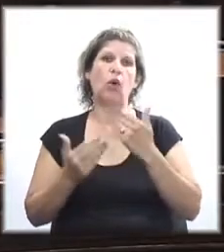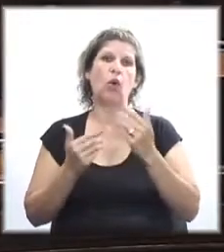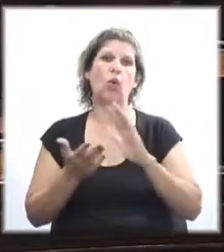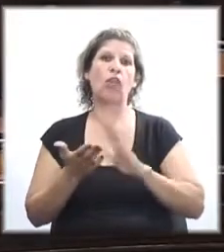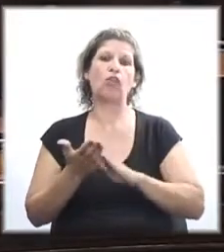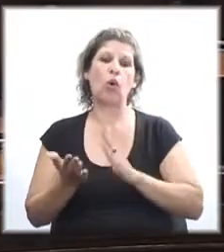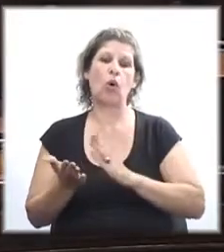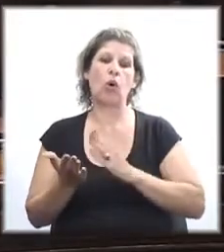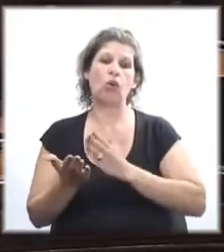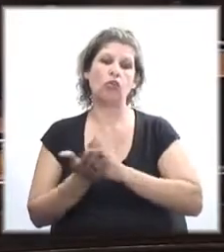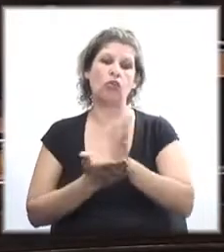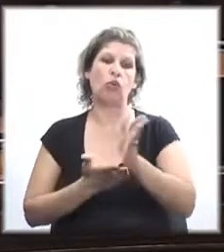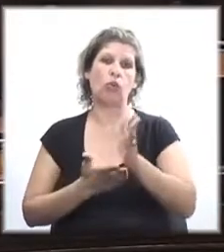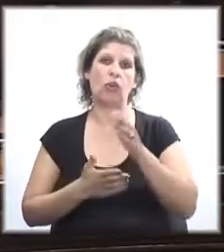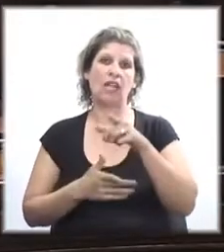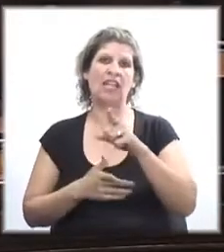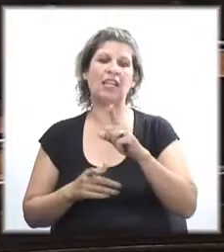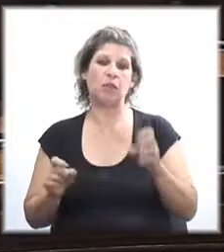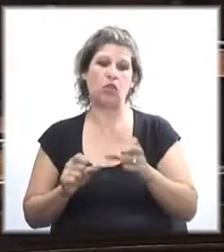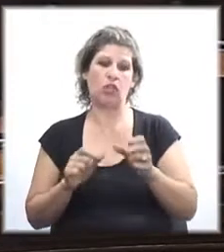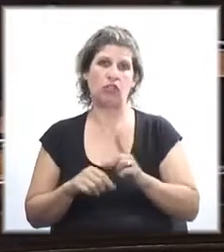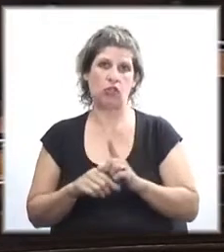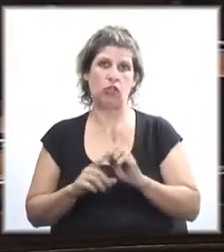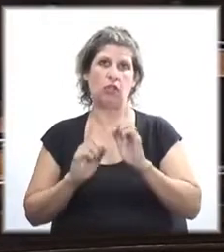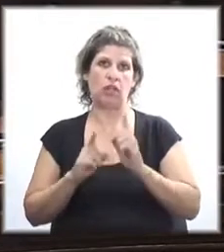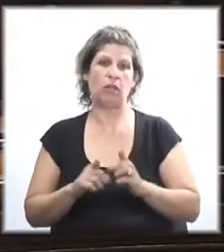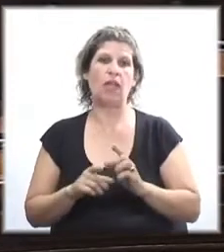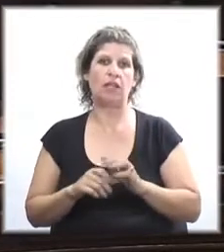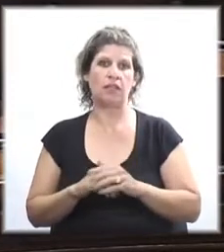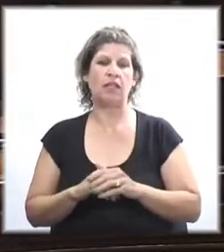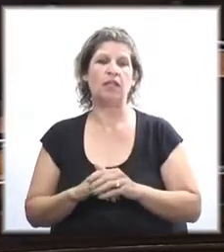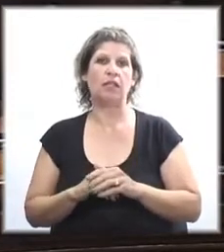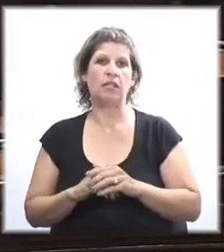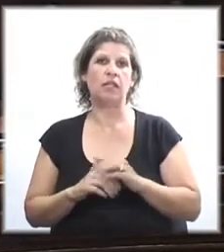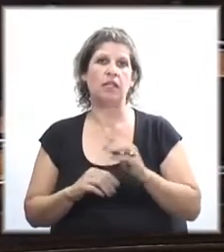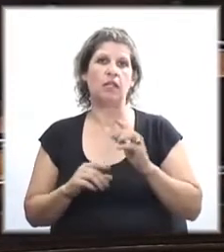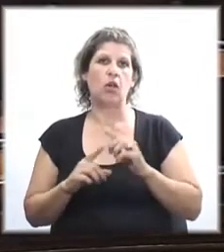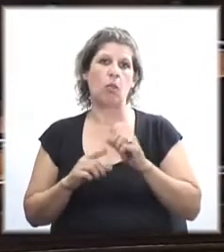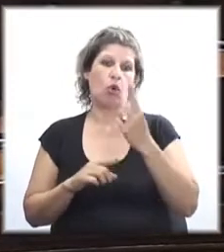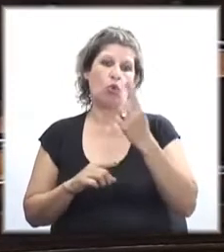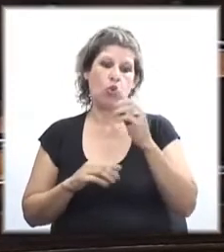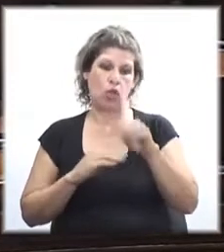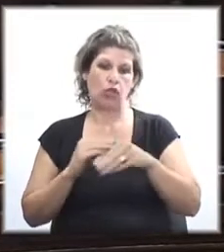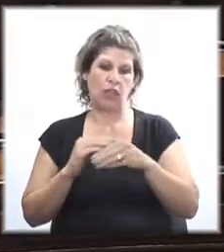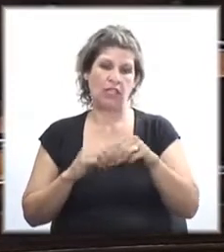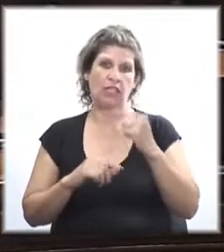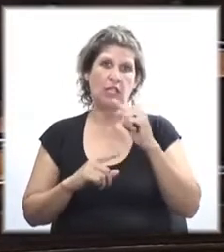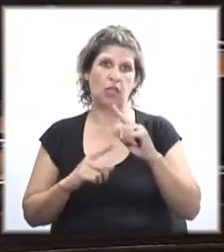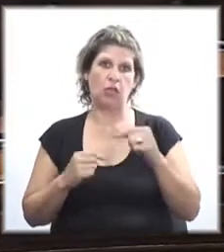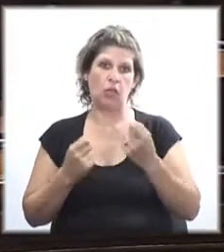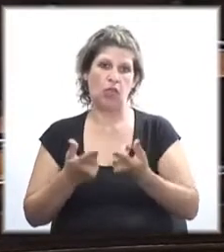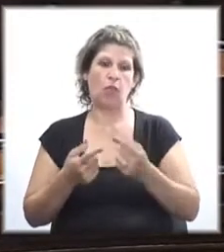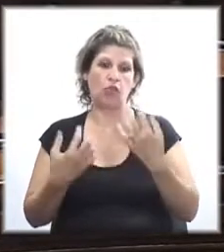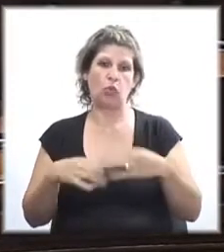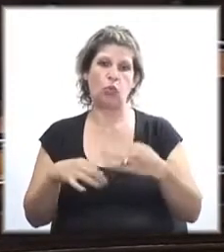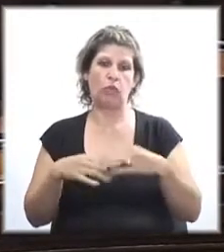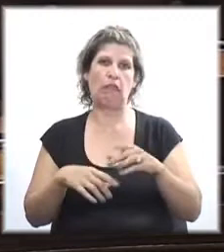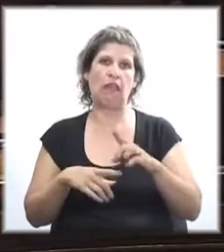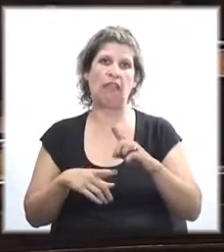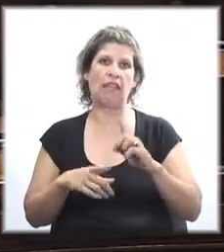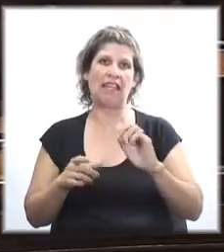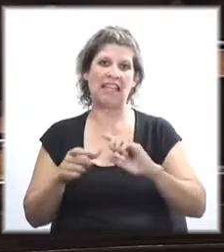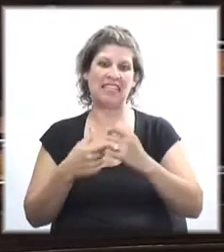lineamientos de acción. También a través de uno de estos aditivos estamos garantizando que al